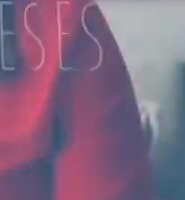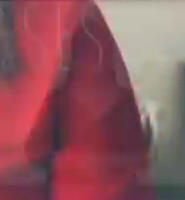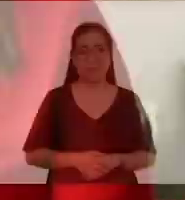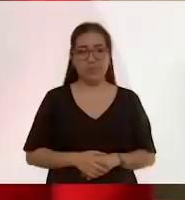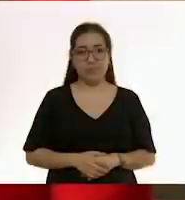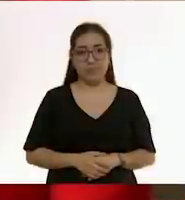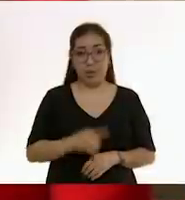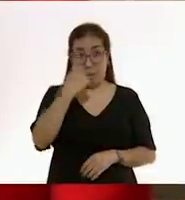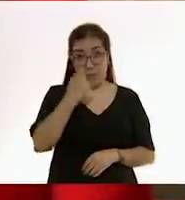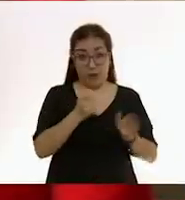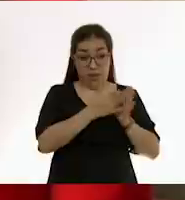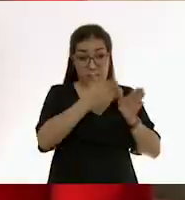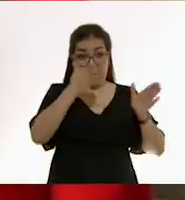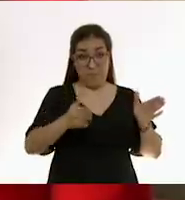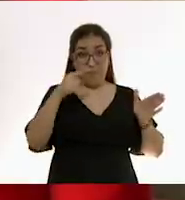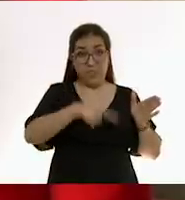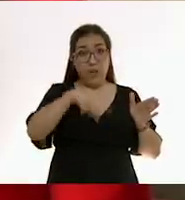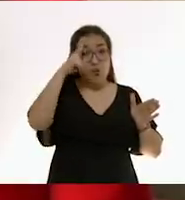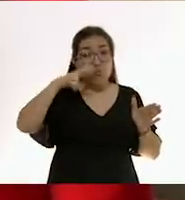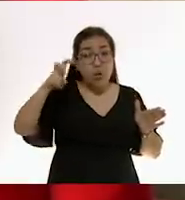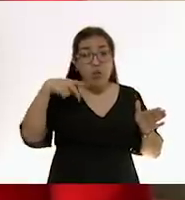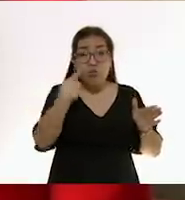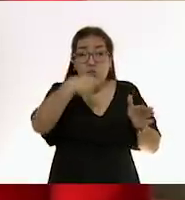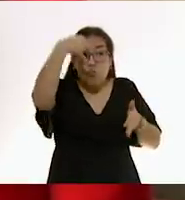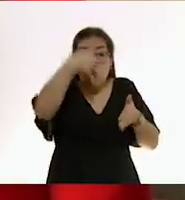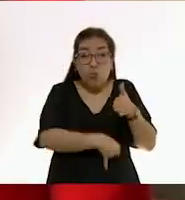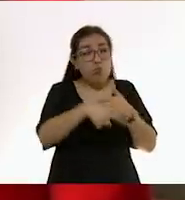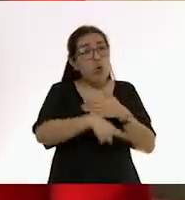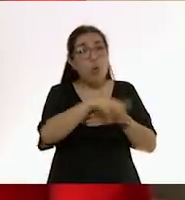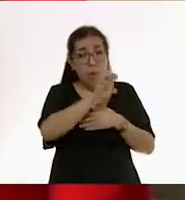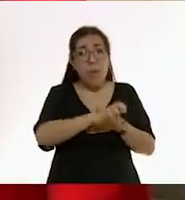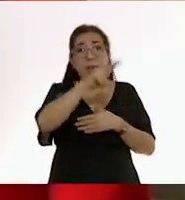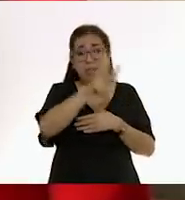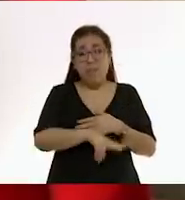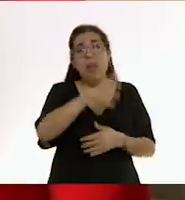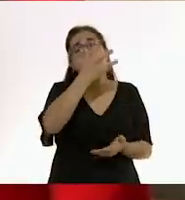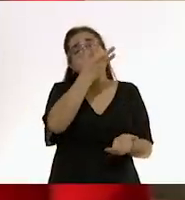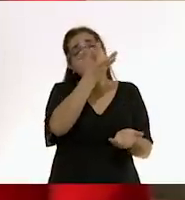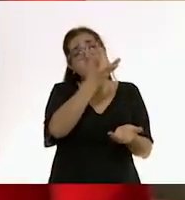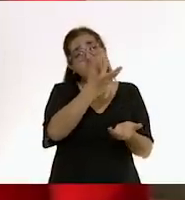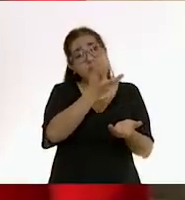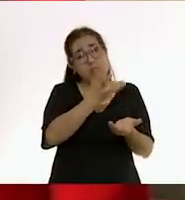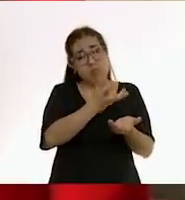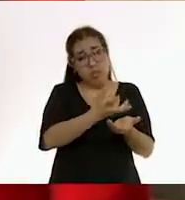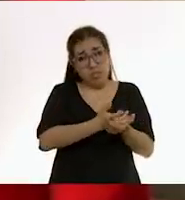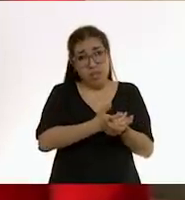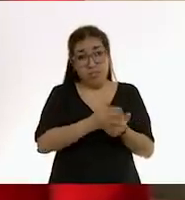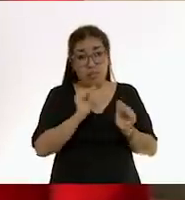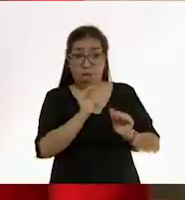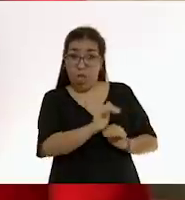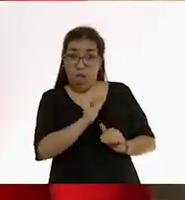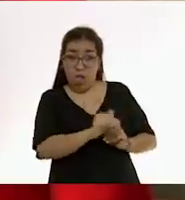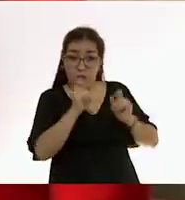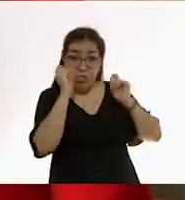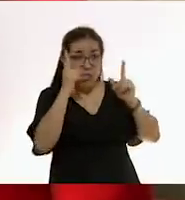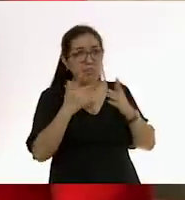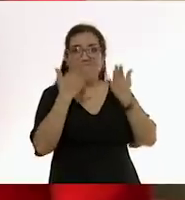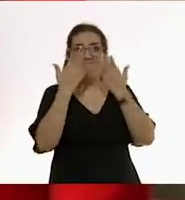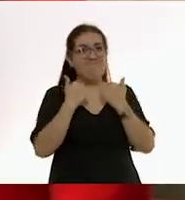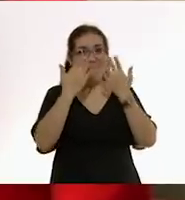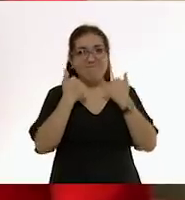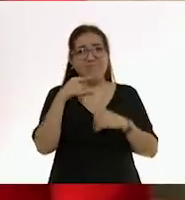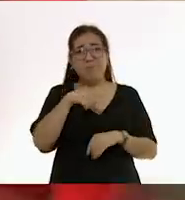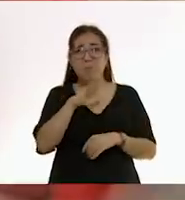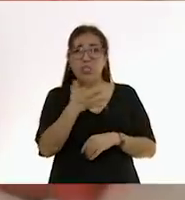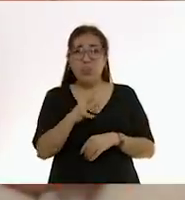Esta primera fase es fase de sueño profundo. El bebé está descansando y, como decíamos, no hay manera de despertarlo. Más o menos dura